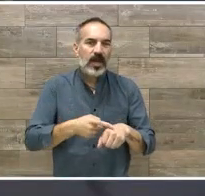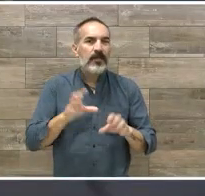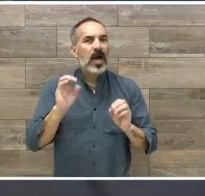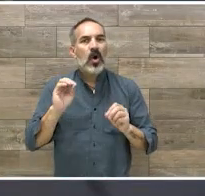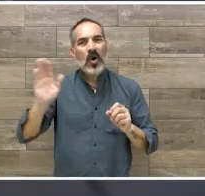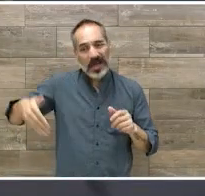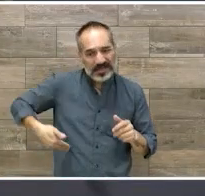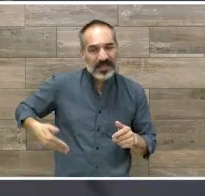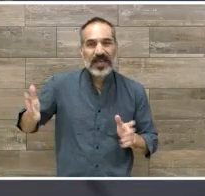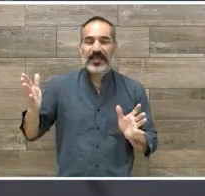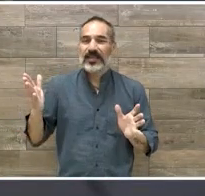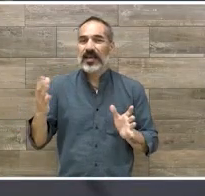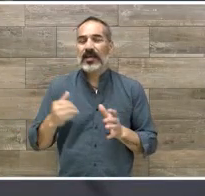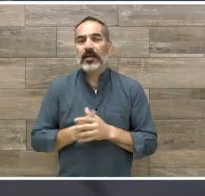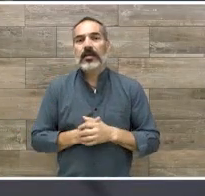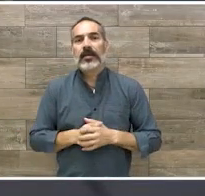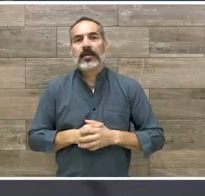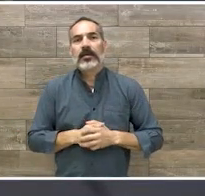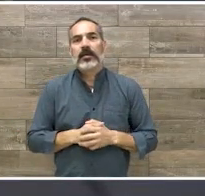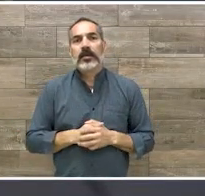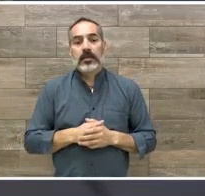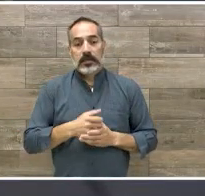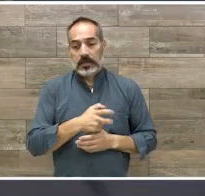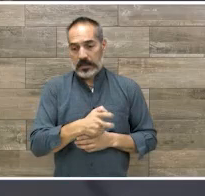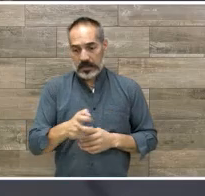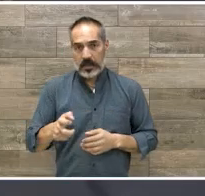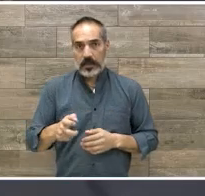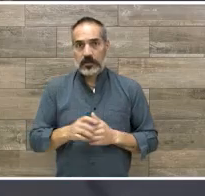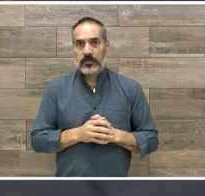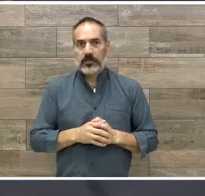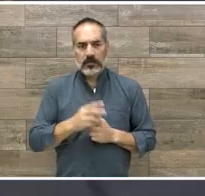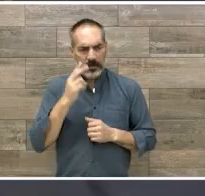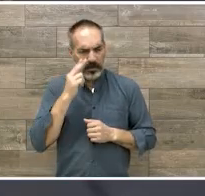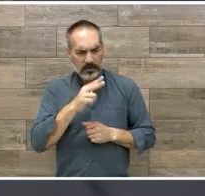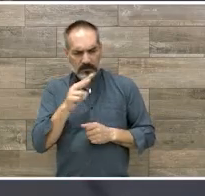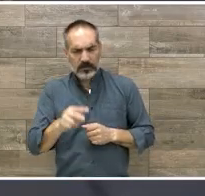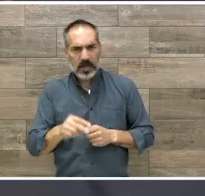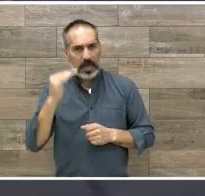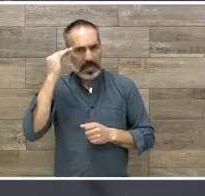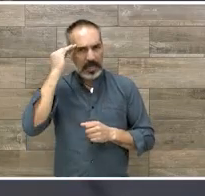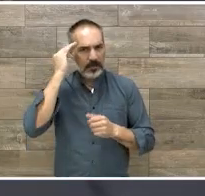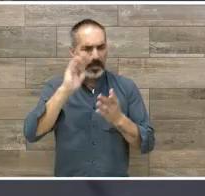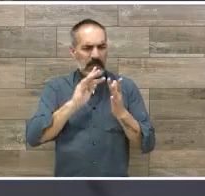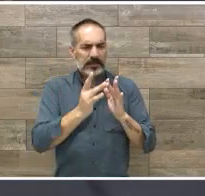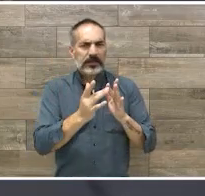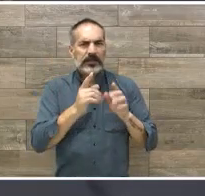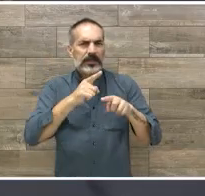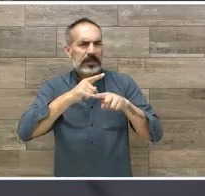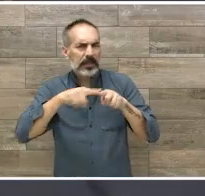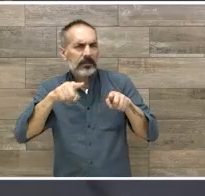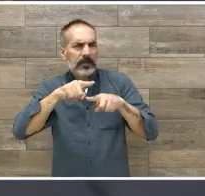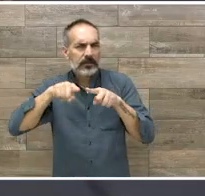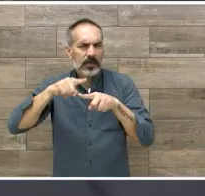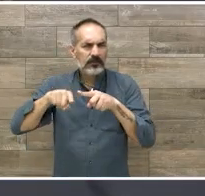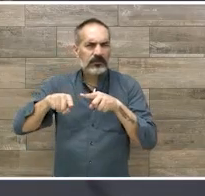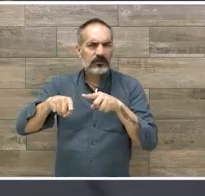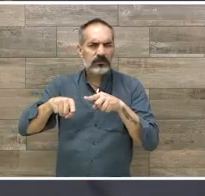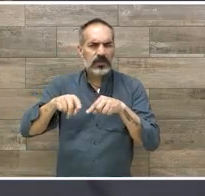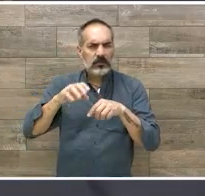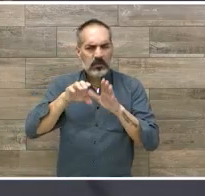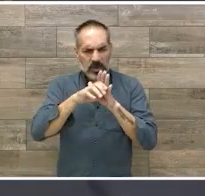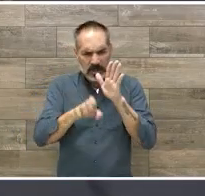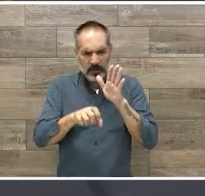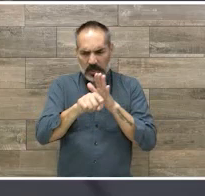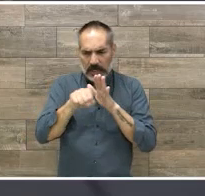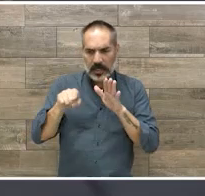sucede que promueve diferentes alteraciones neurológicas que lo hacen estancarse o